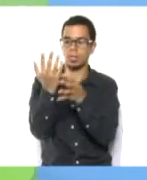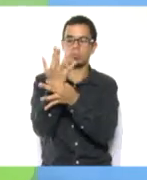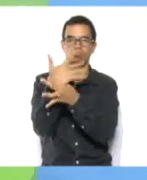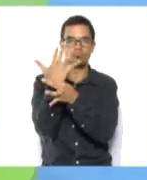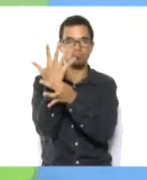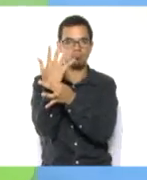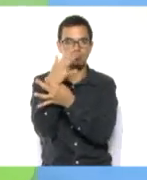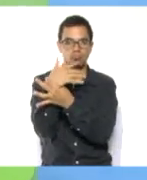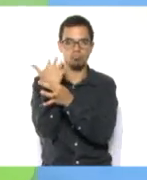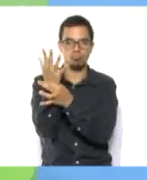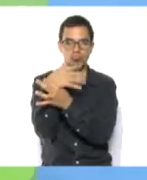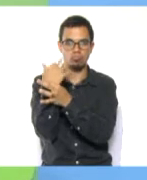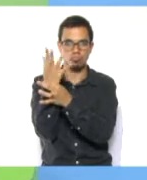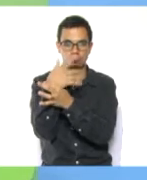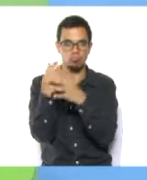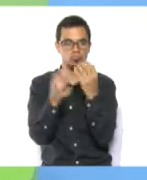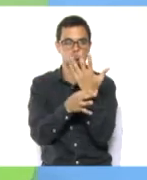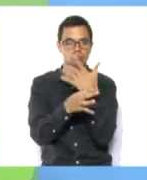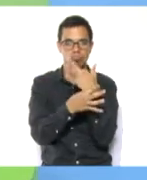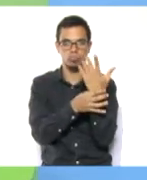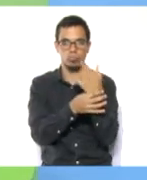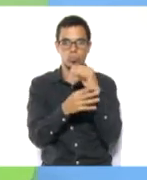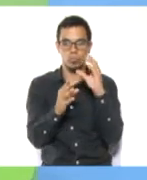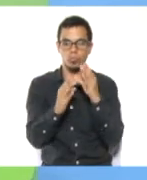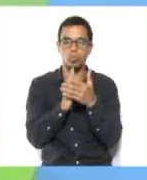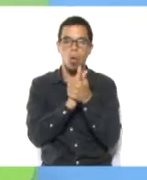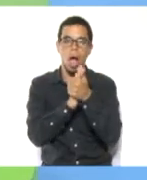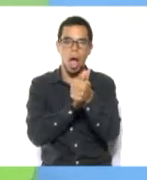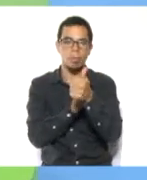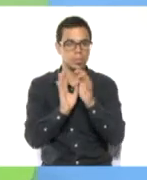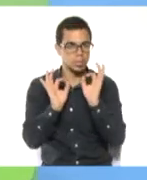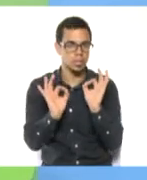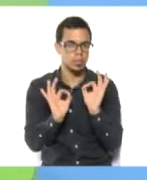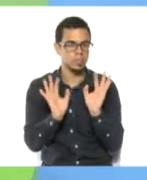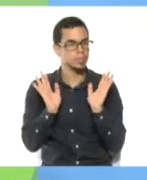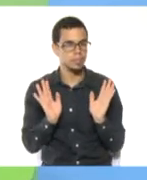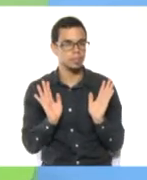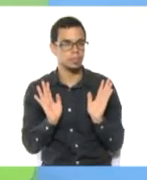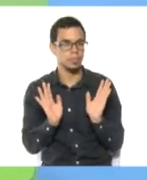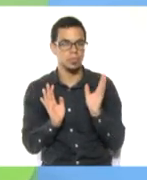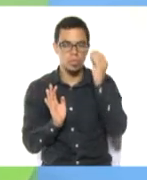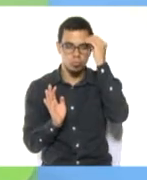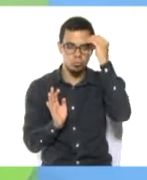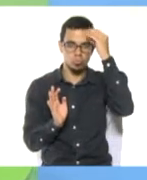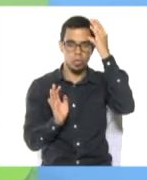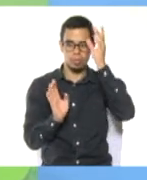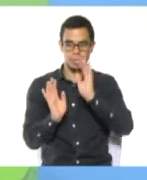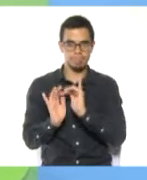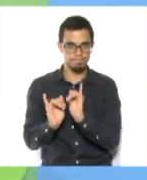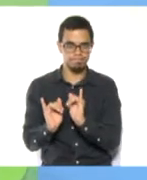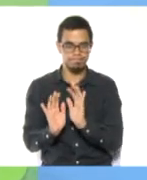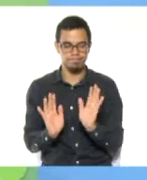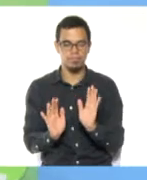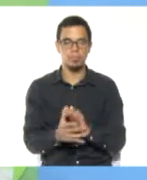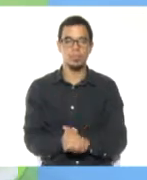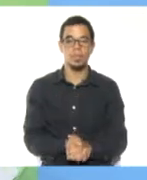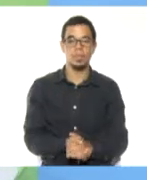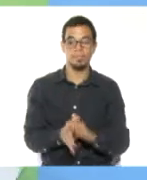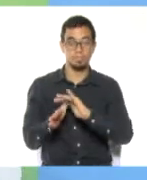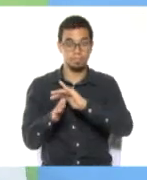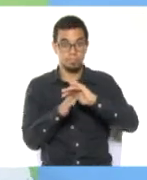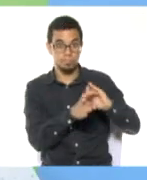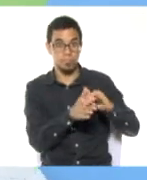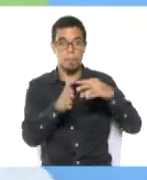adquiriendo habilidades y destreza en todo lo que tiene que ver con estas pequeñas actividades. Ya para nuestros niños y niñas de la etapa de preescolar